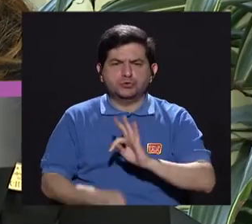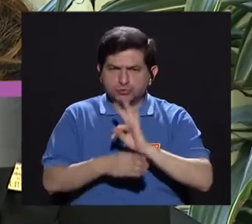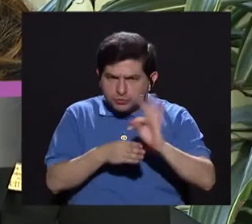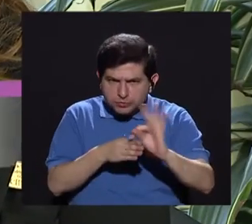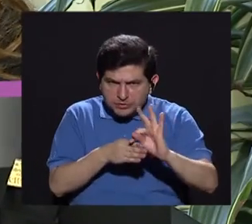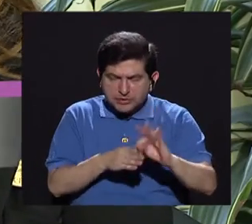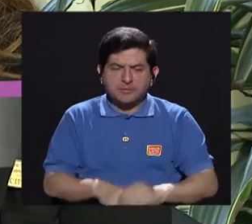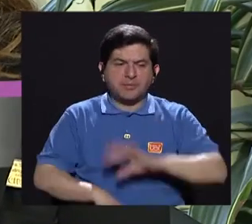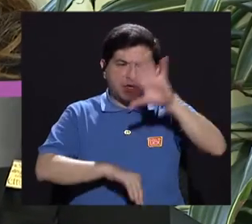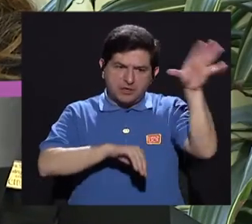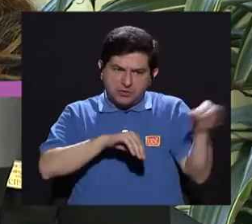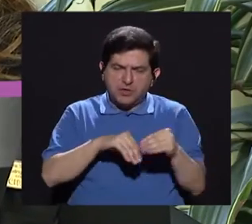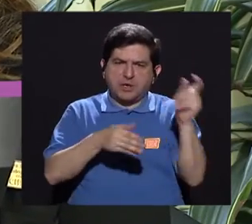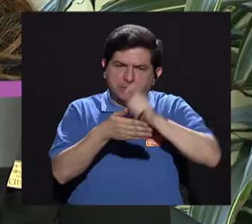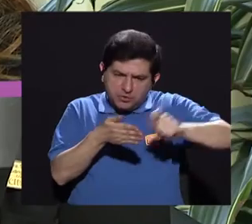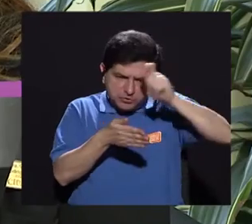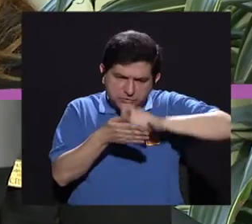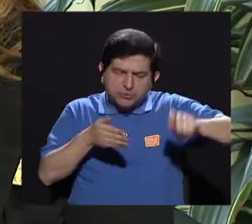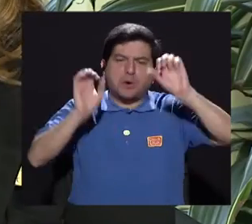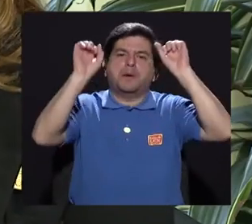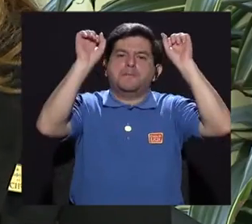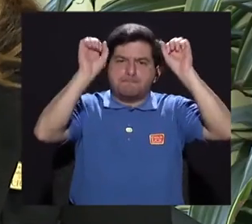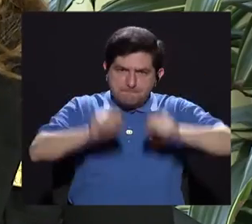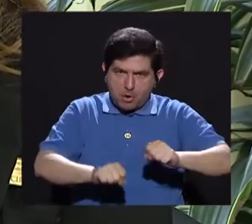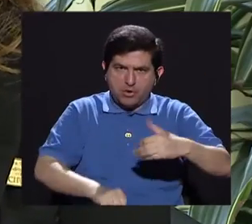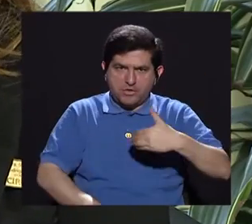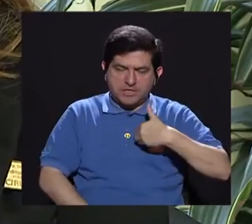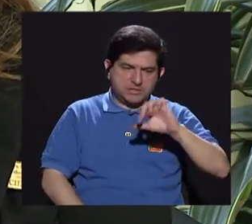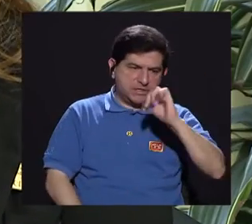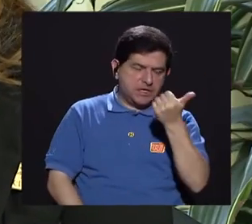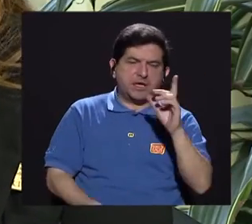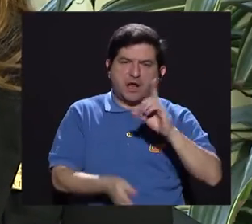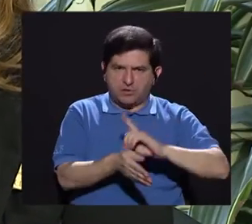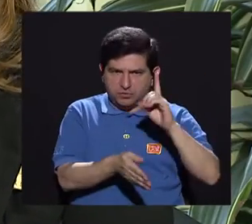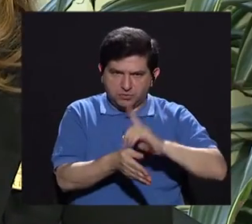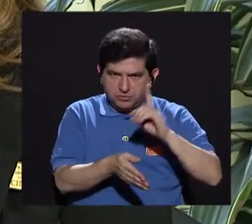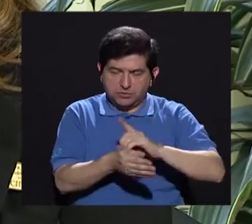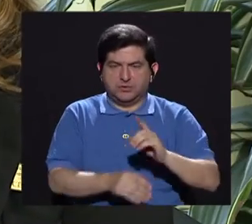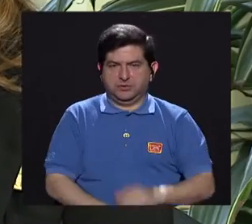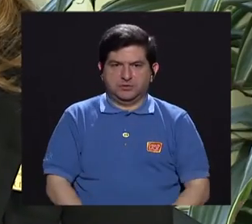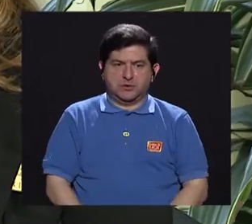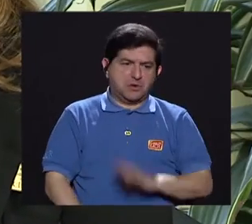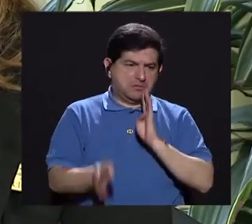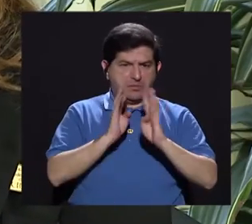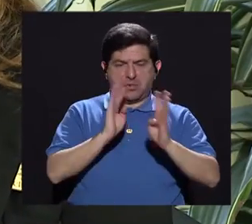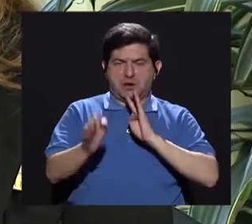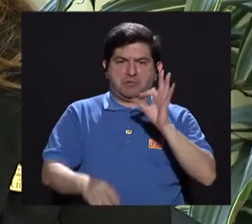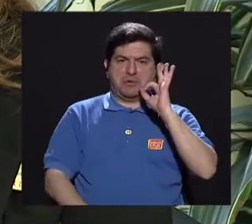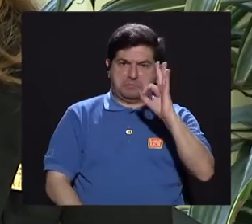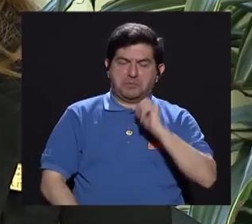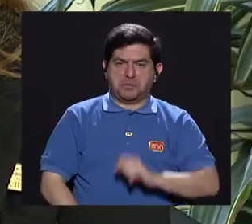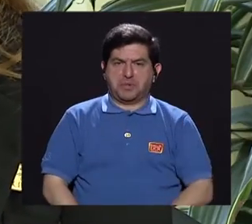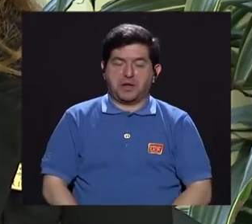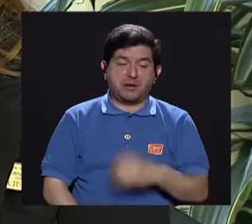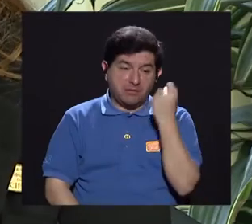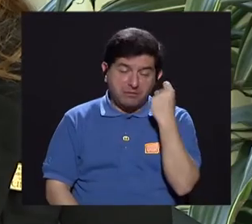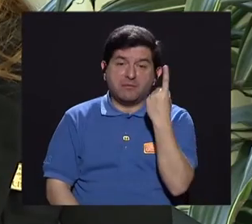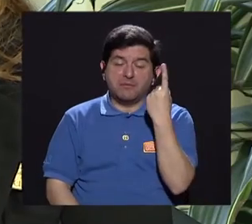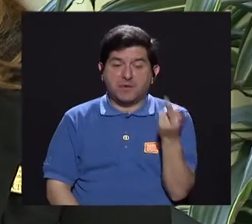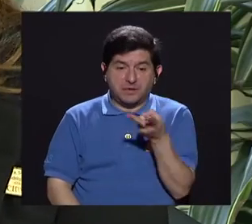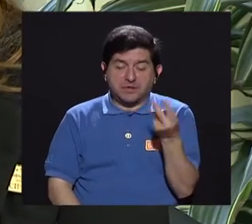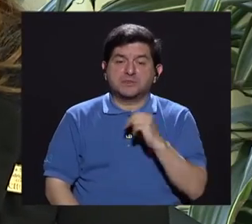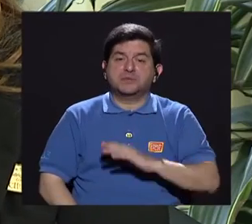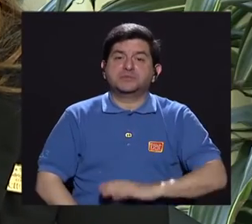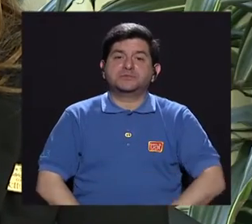tratamiento y que además lo lleve anotado para que pueda, si le toca a otro médico, poder hablar bien, ¿verdad? y que se